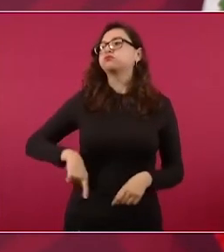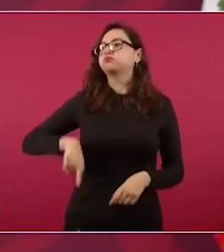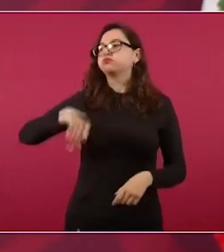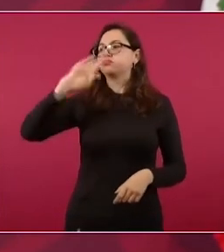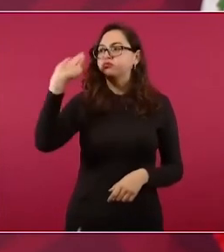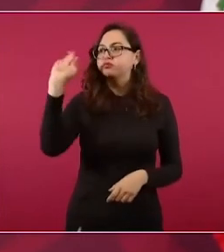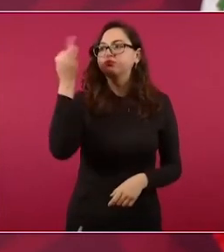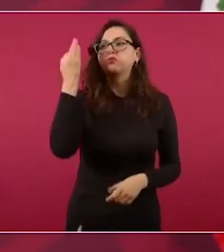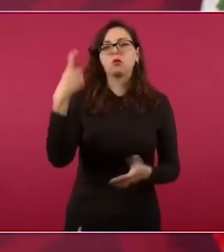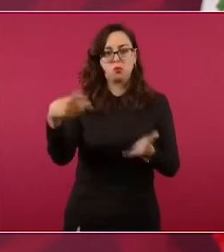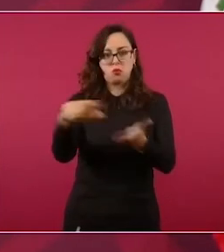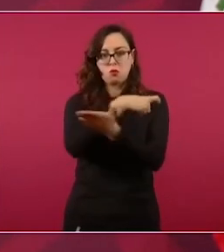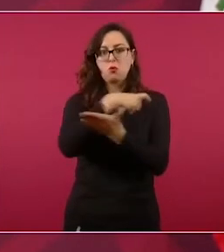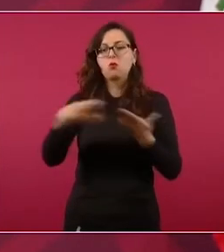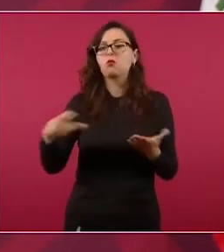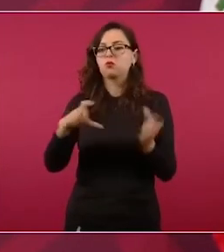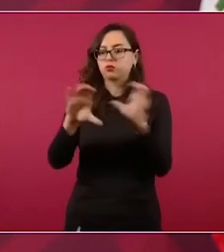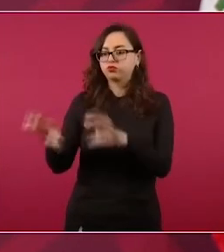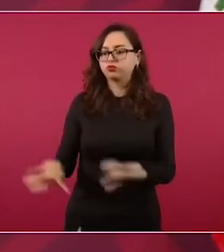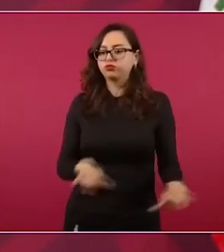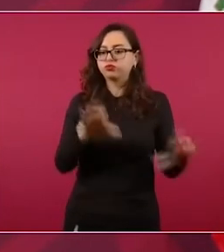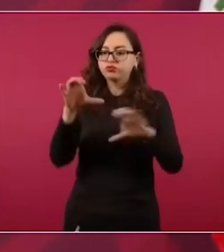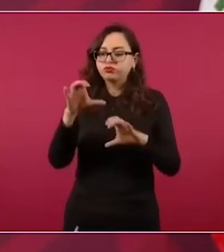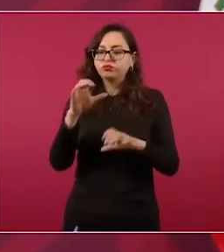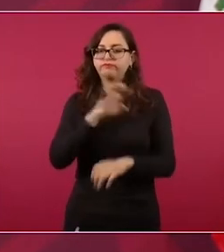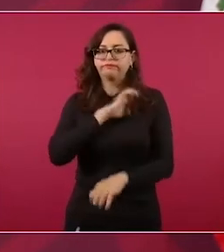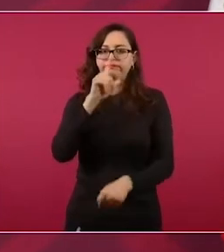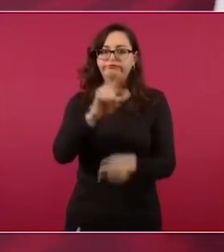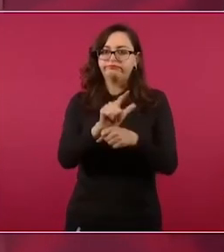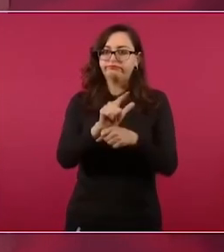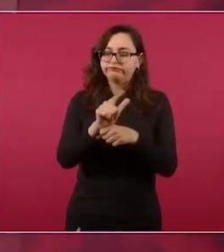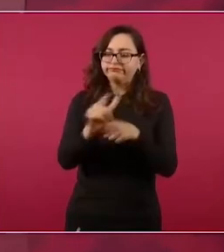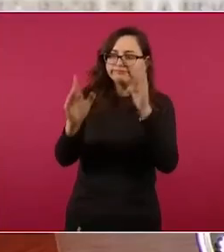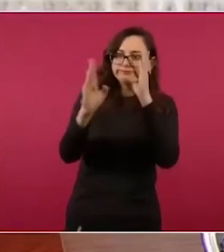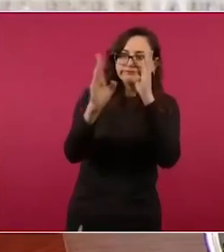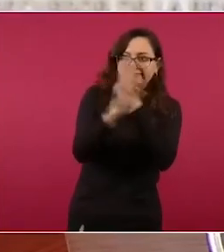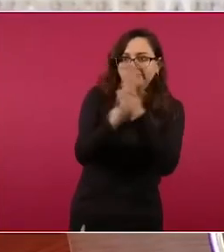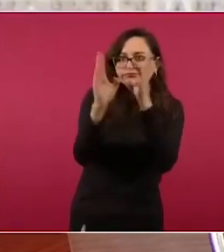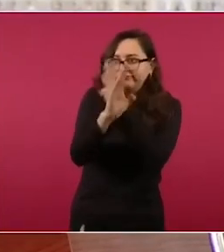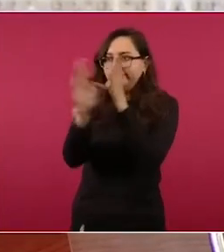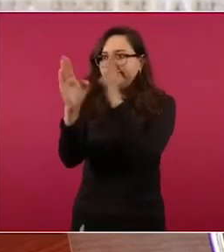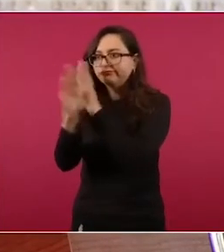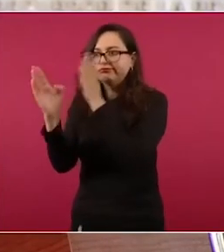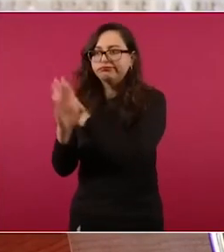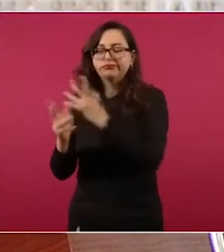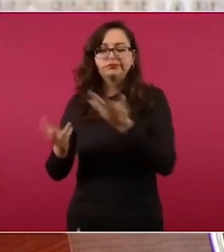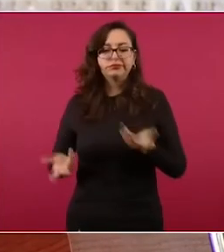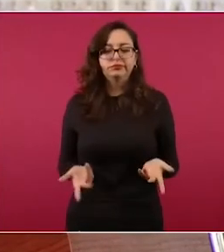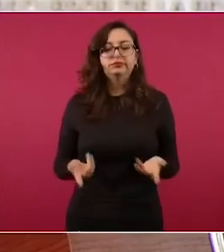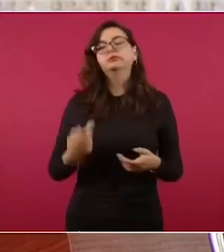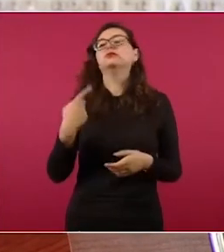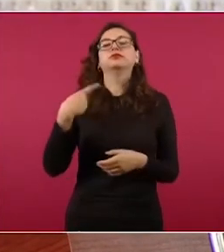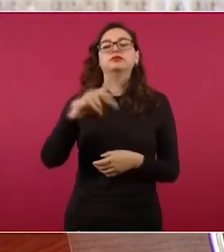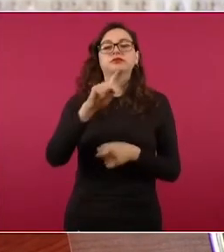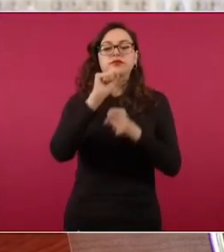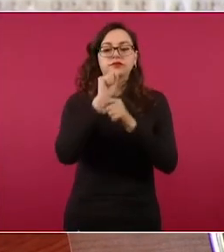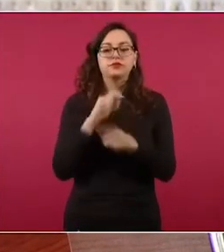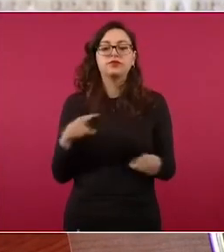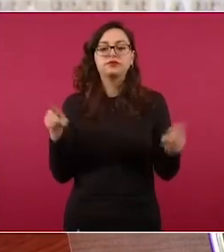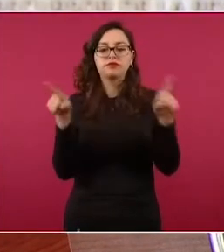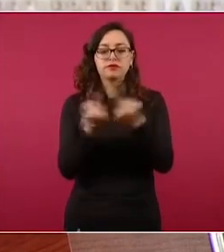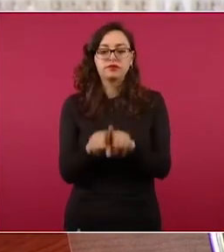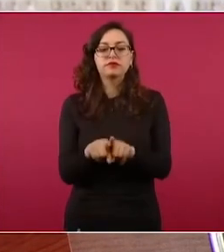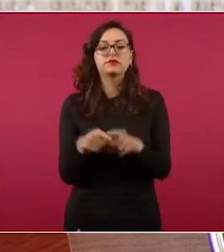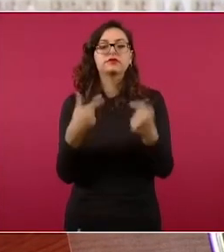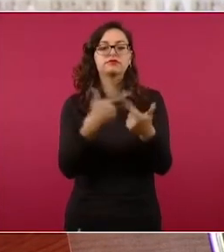pero también agrupaciones